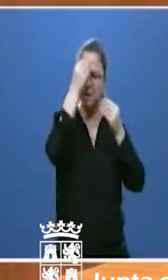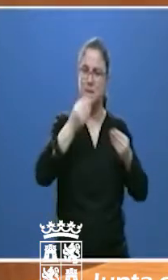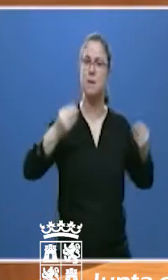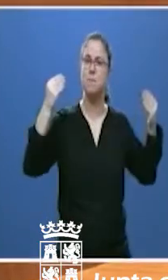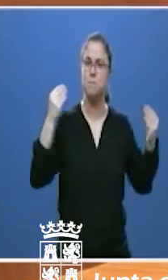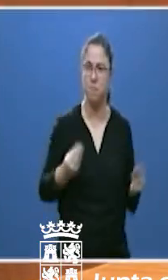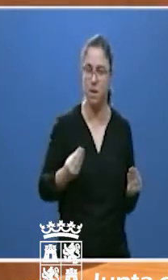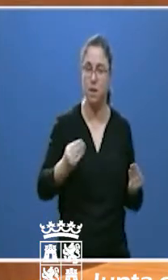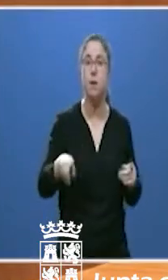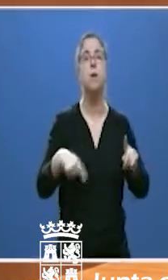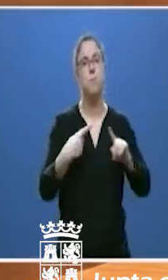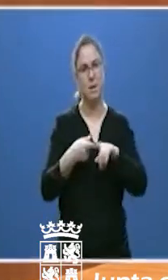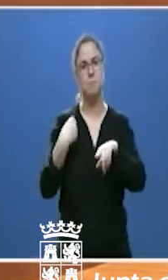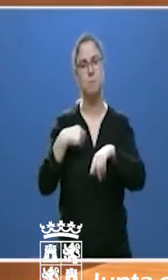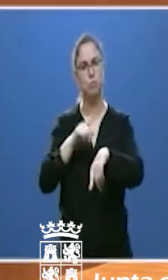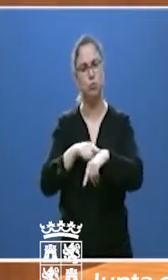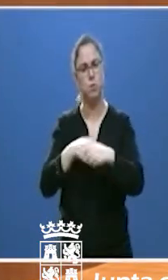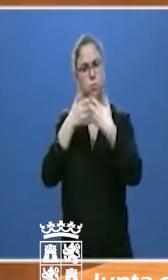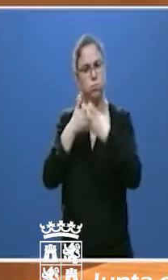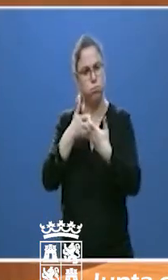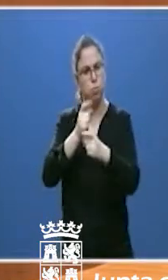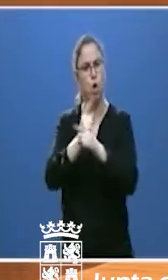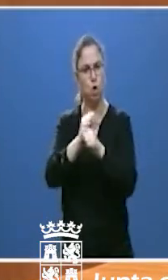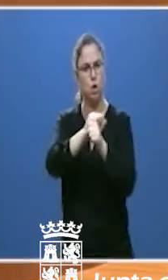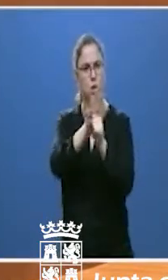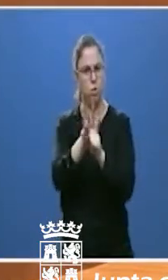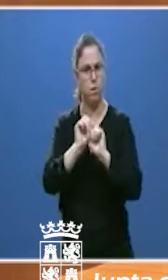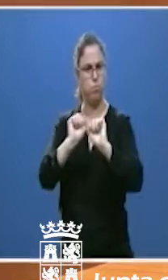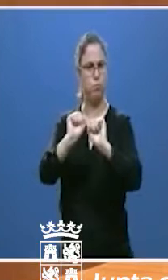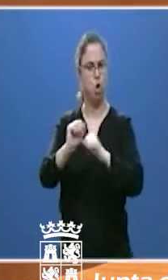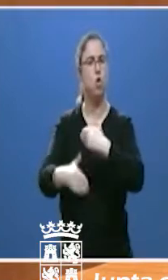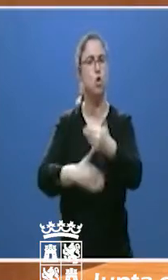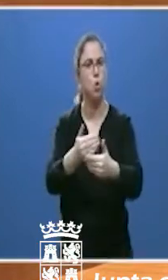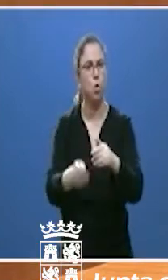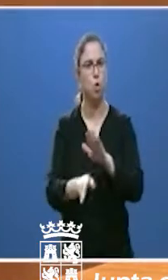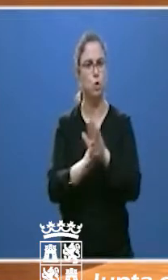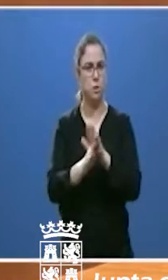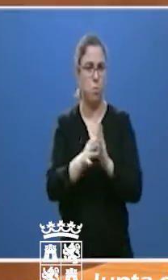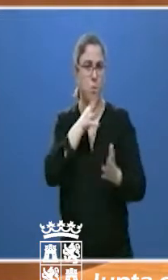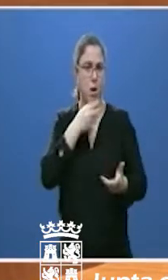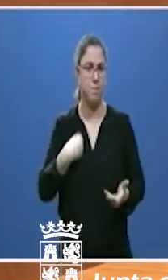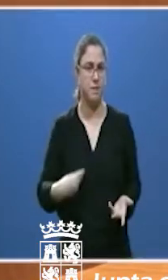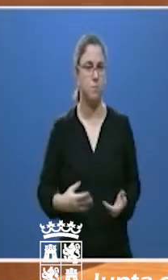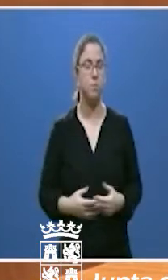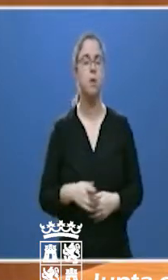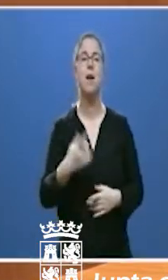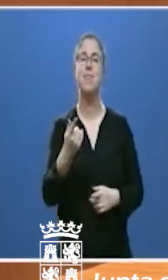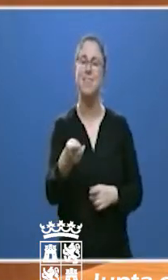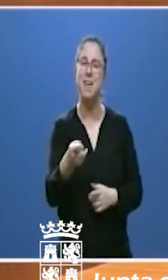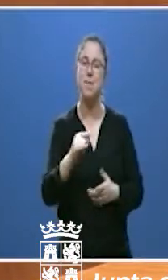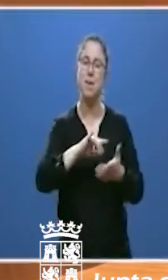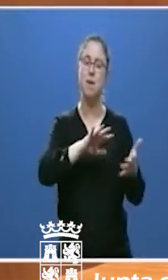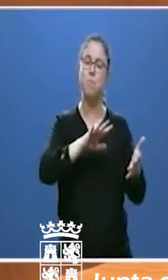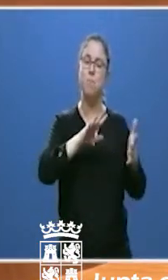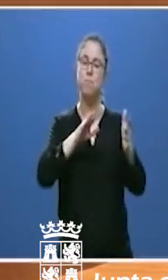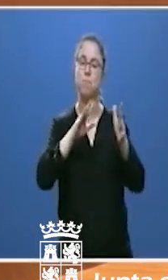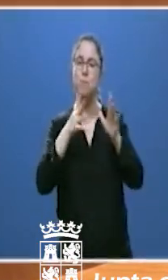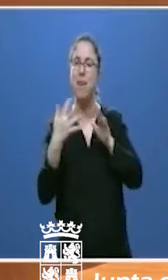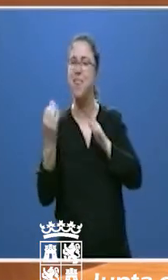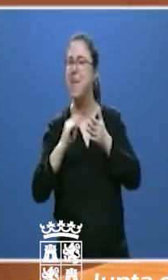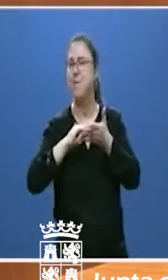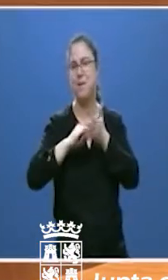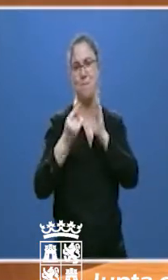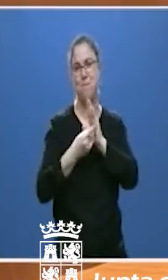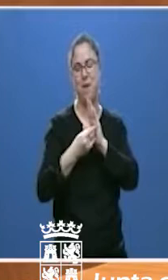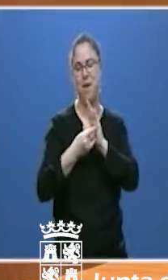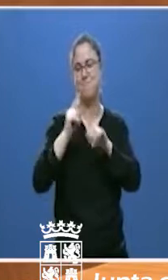en la batalla contra la pandemia que todavía libramos. Esto debe planificarse atendiendo a las recomendaciones de